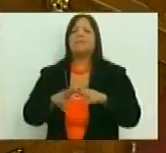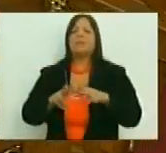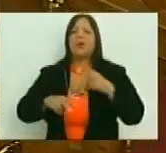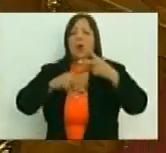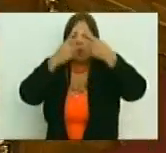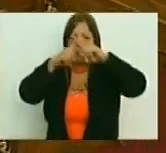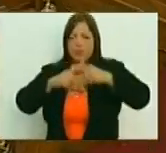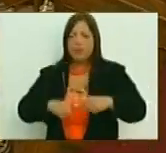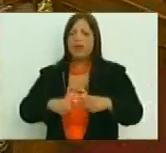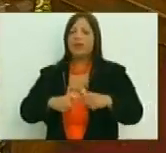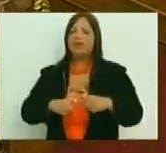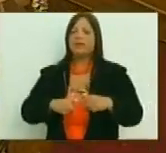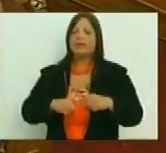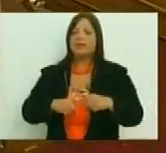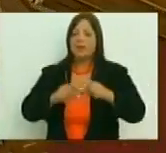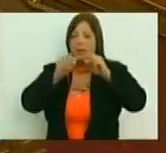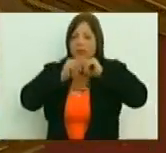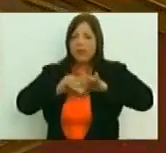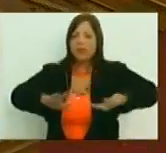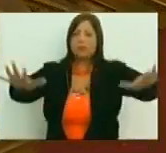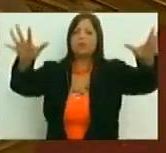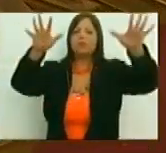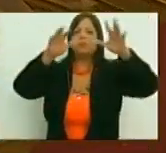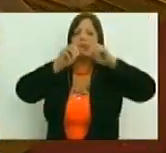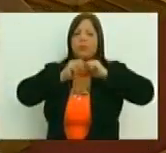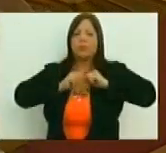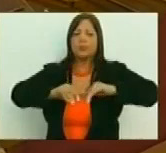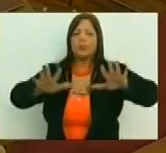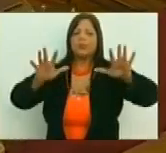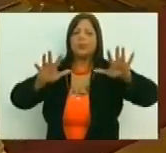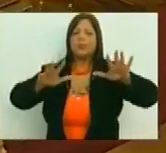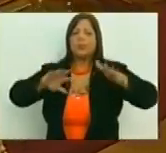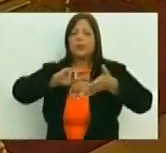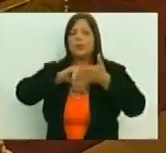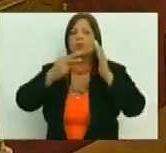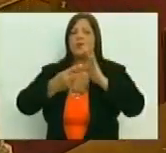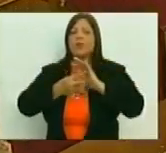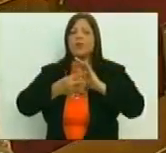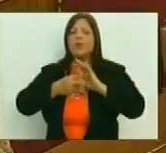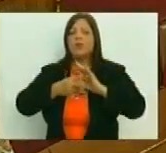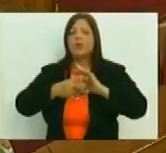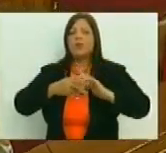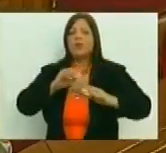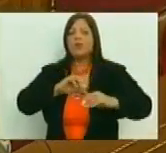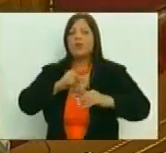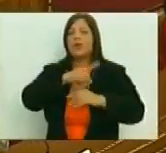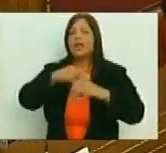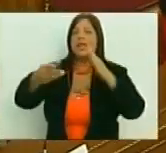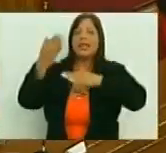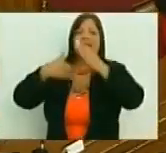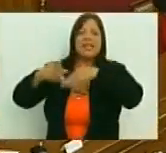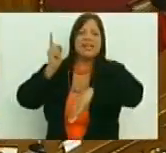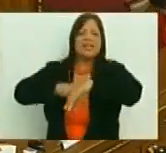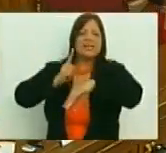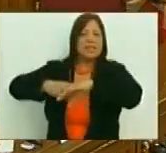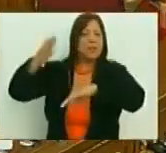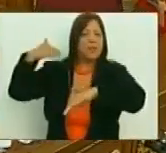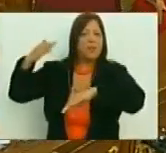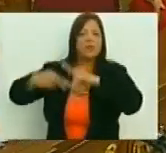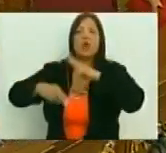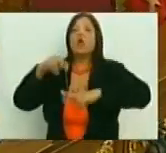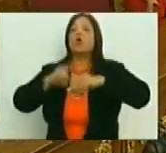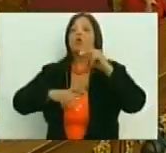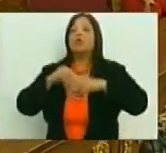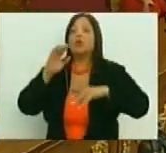multiplicarlo divulgarlo porque es heredad del tiempo pasado y es construcción del